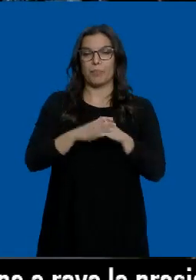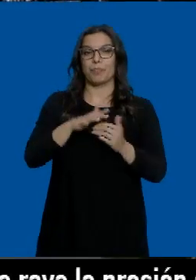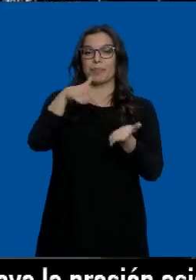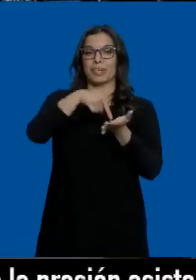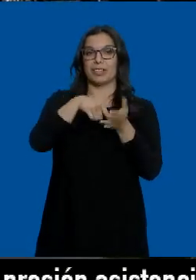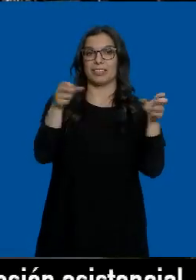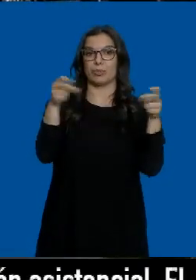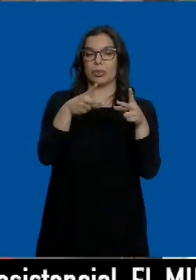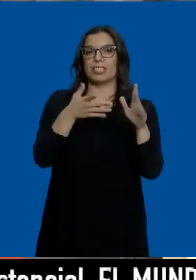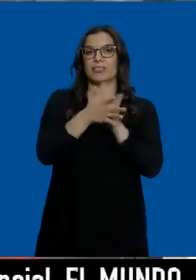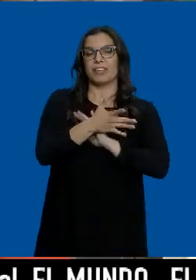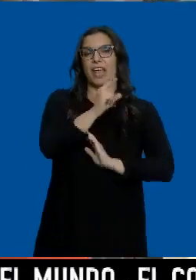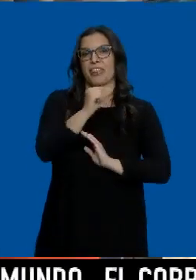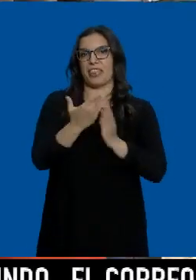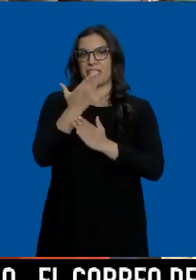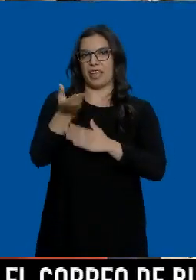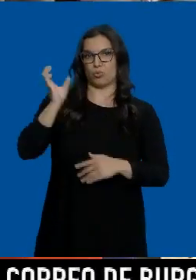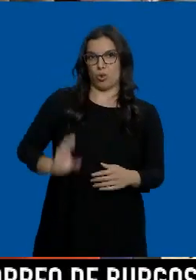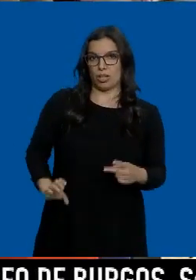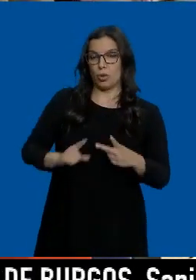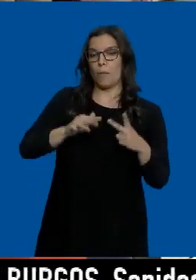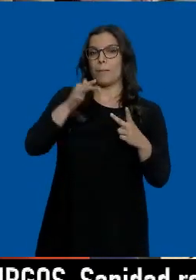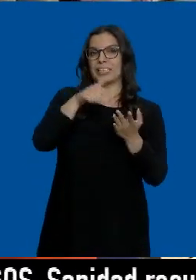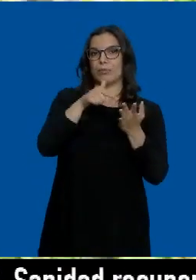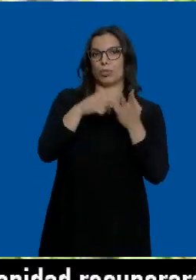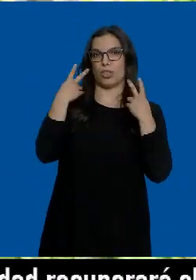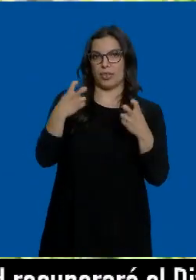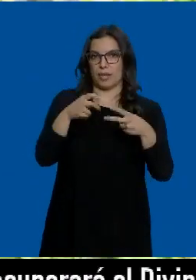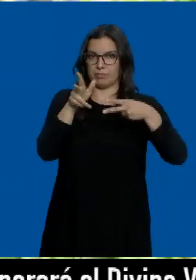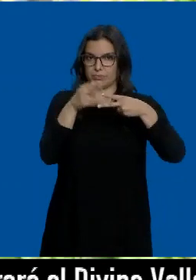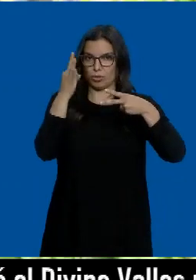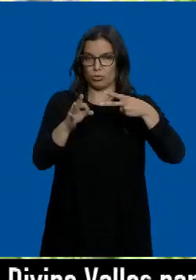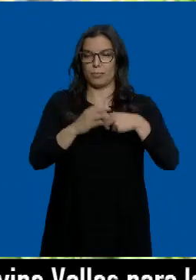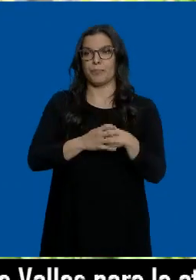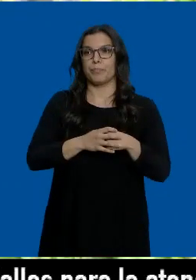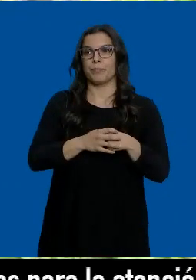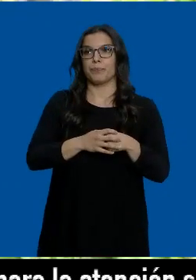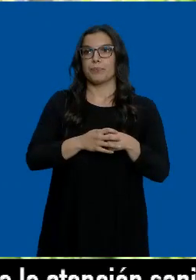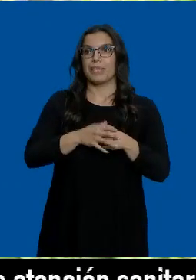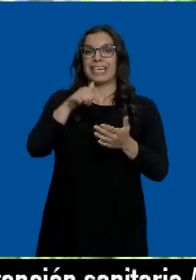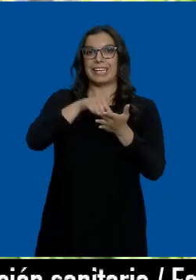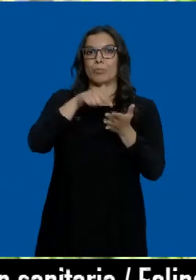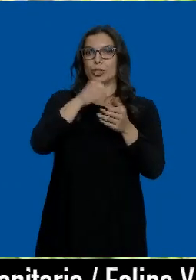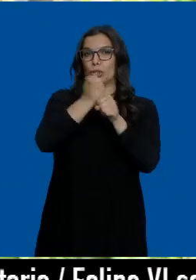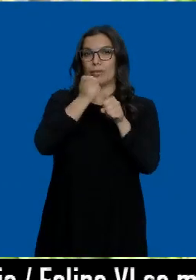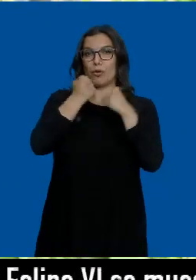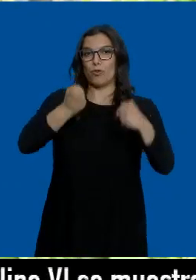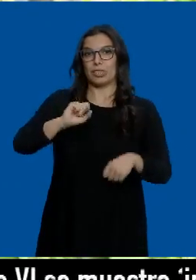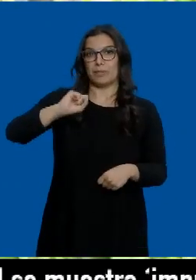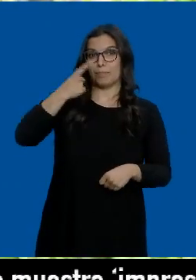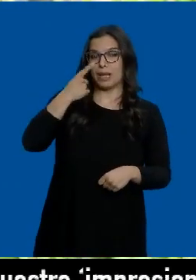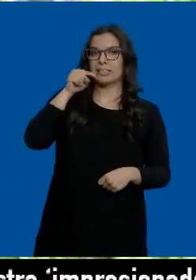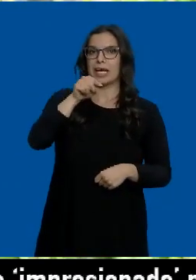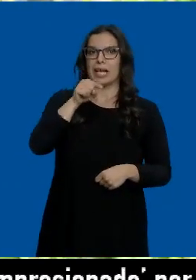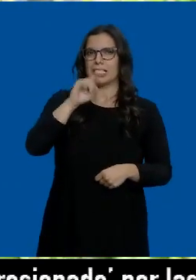suponen unos 100 días de salario, seguidos por el impuesto de la renta. Son el impuesto al trabajo más potente, el